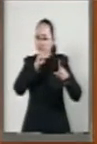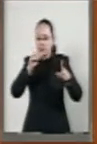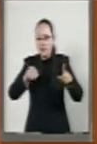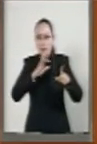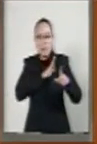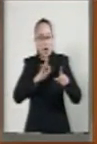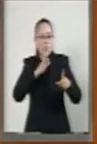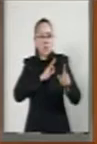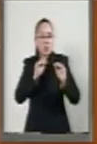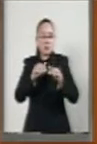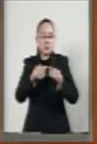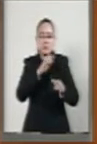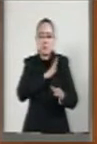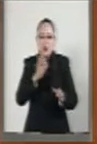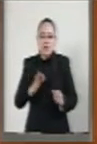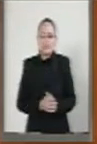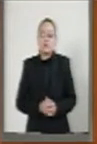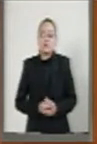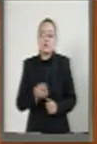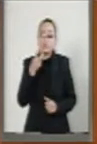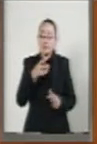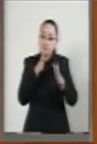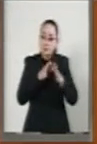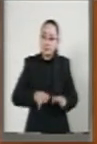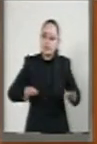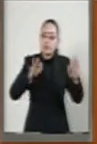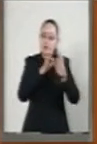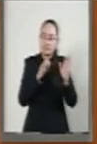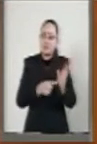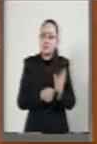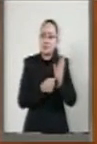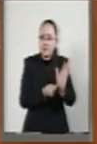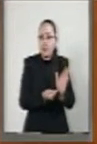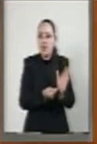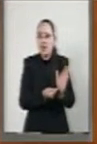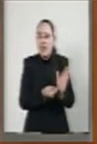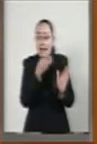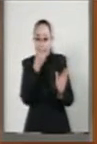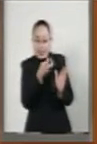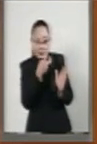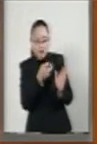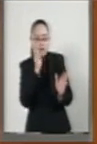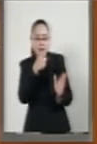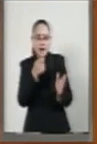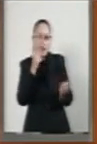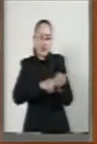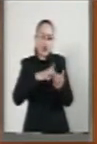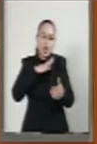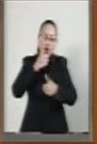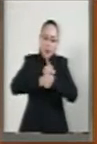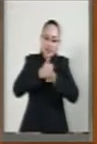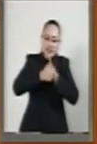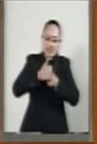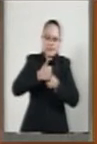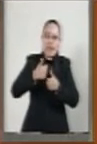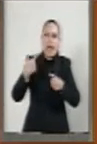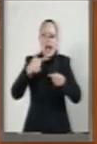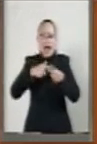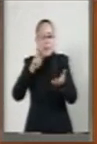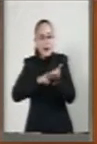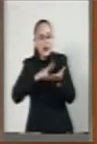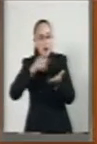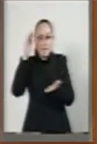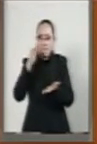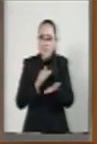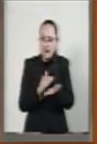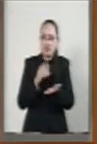nacional. Cabe señalar que esta nueva realidad generará competencia, reducirá los precios del combustible y